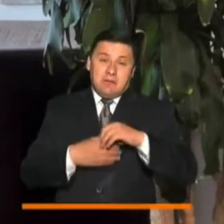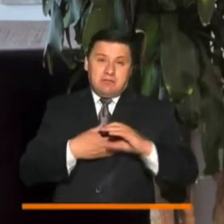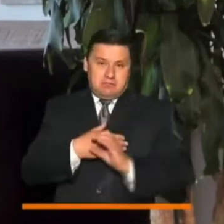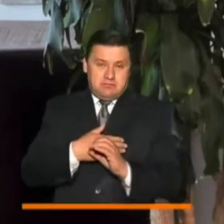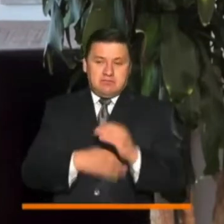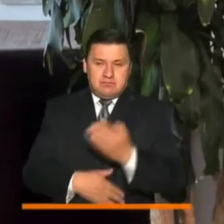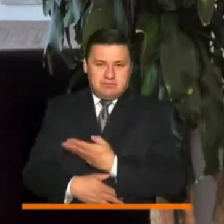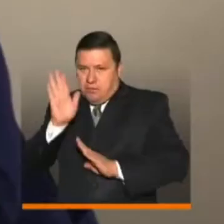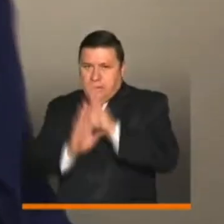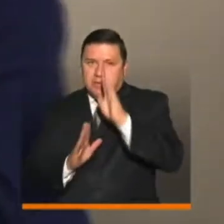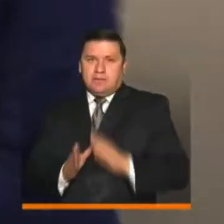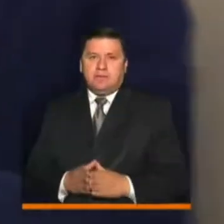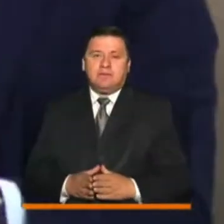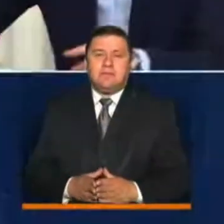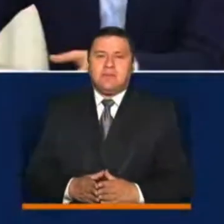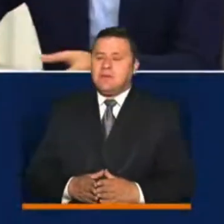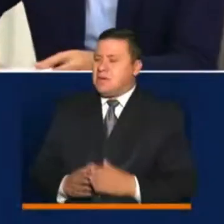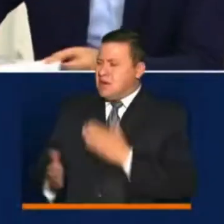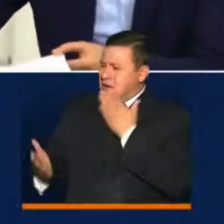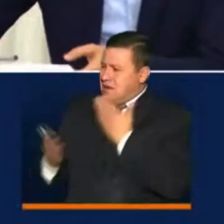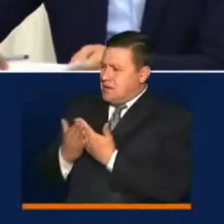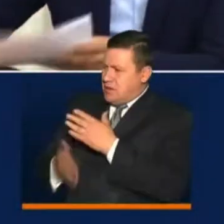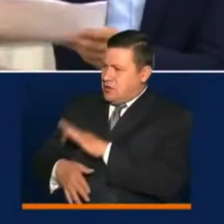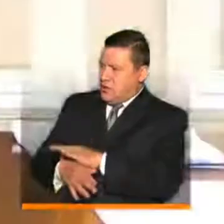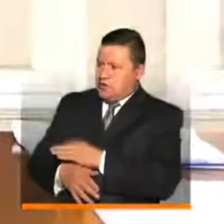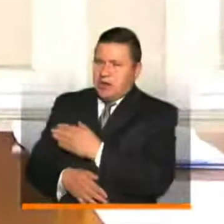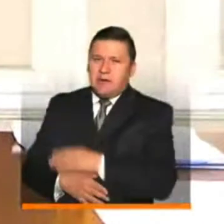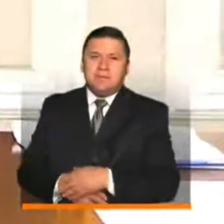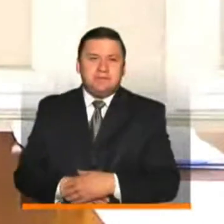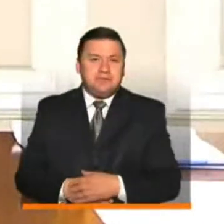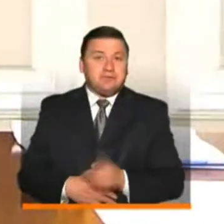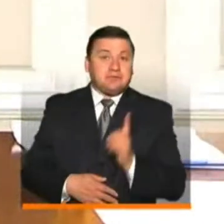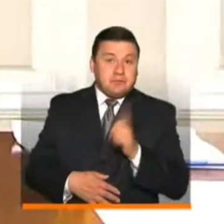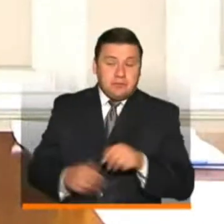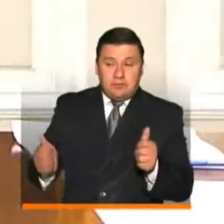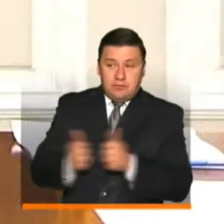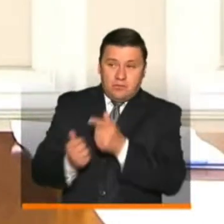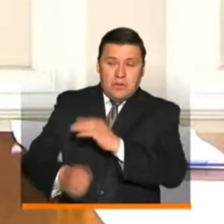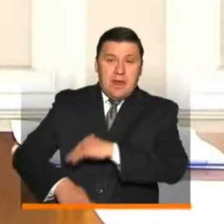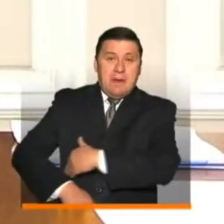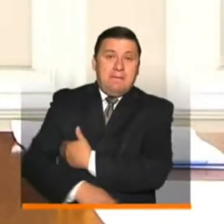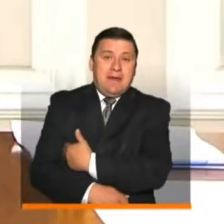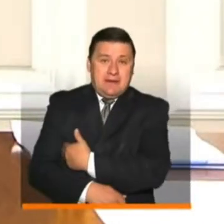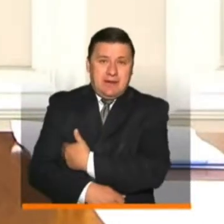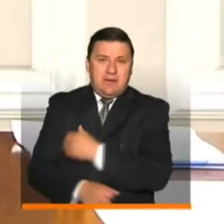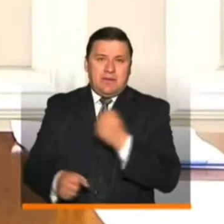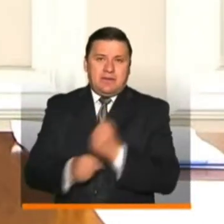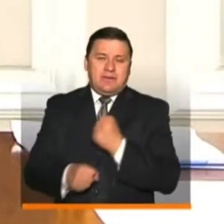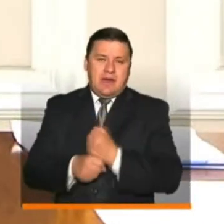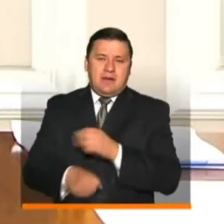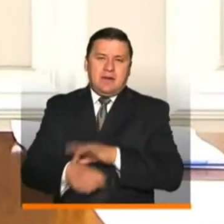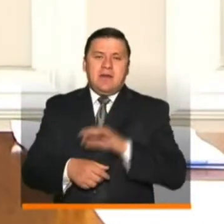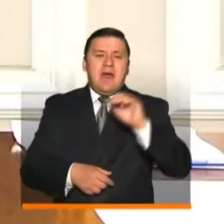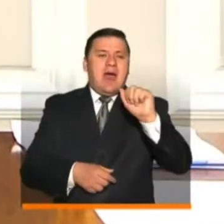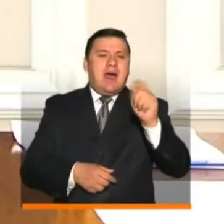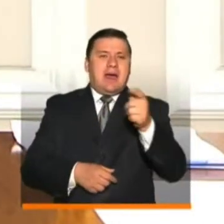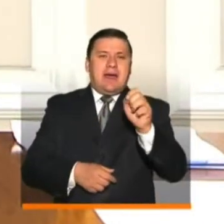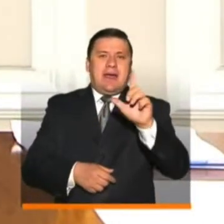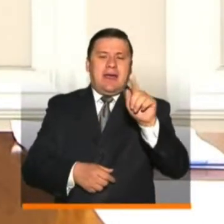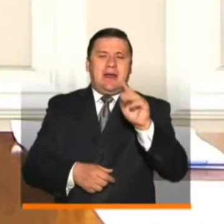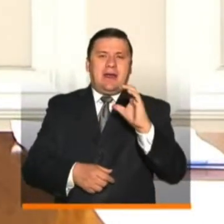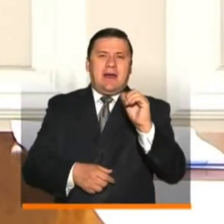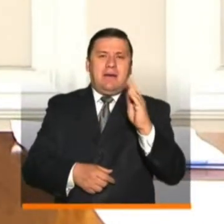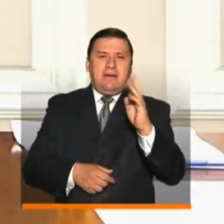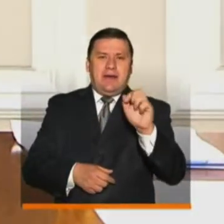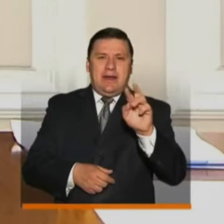Feria Gourmet Call. Gracias, doctor Ignacio. Y también nos acompaña hoy el ministro de Trabajo, el doctor Ángel Custodio Cabrera.